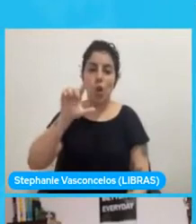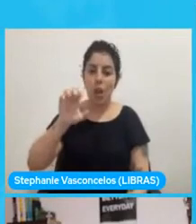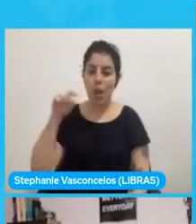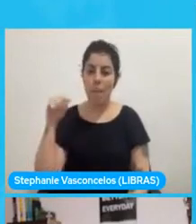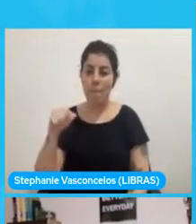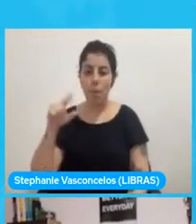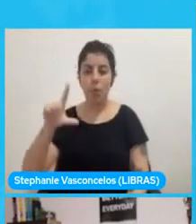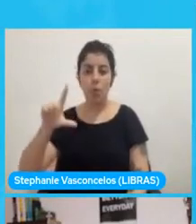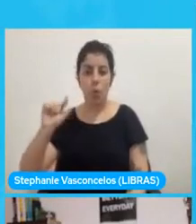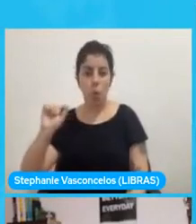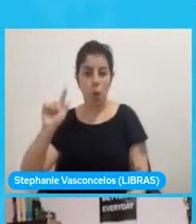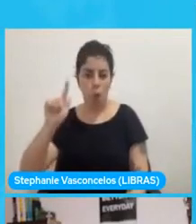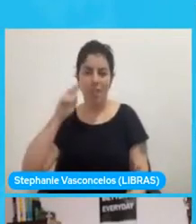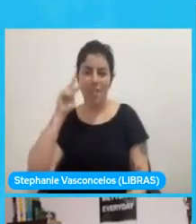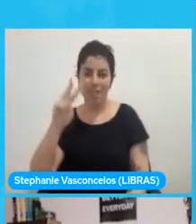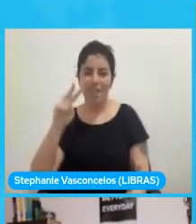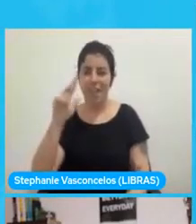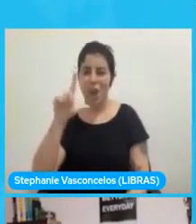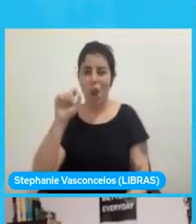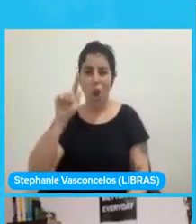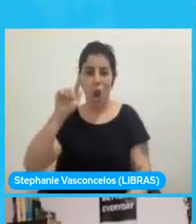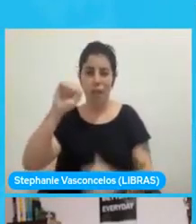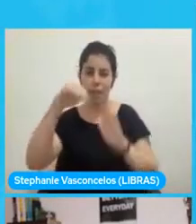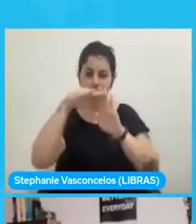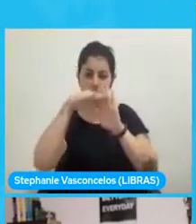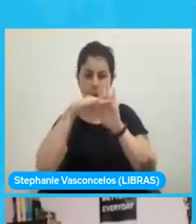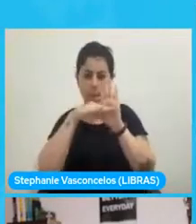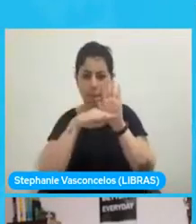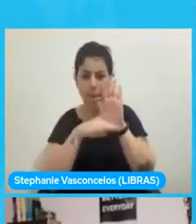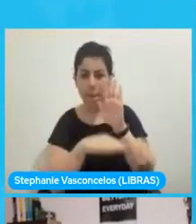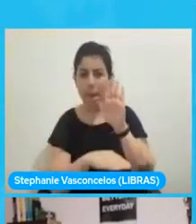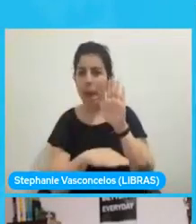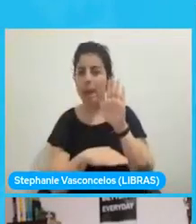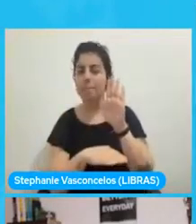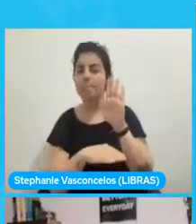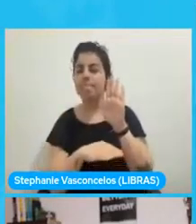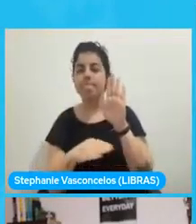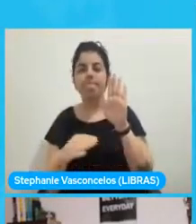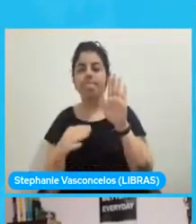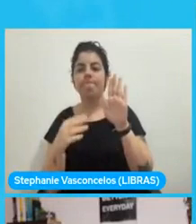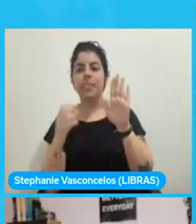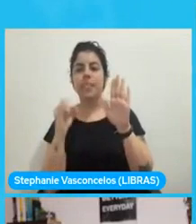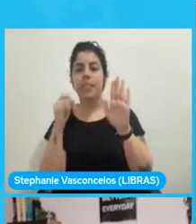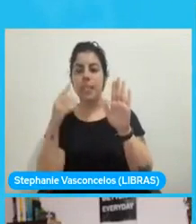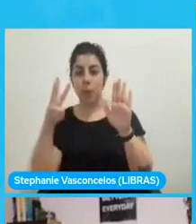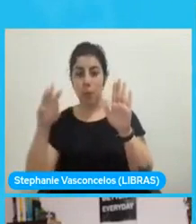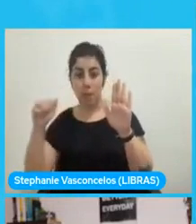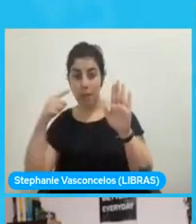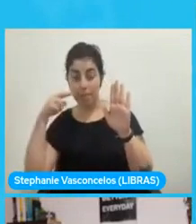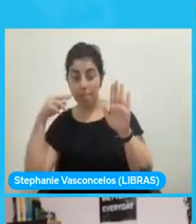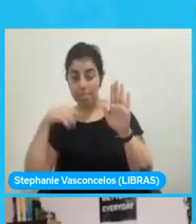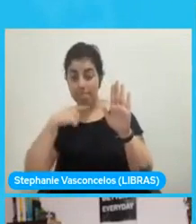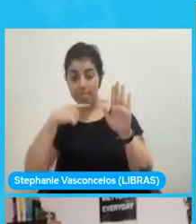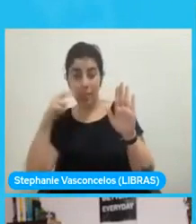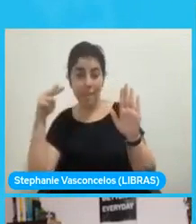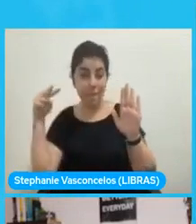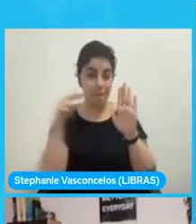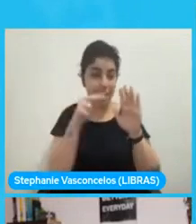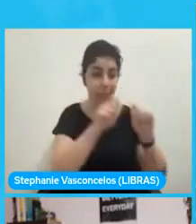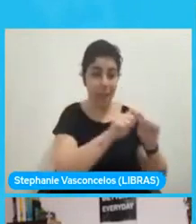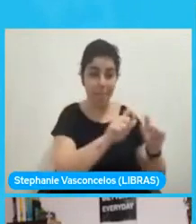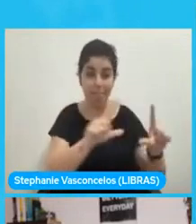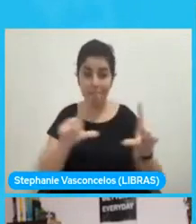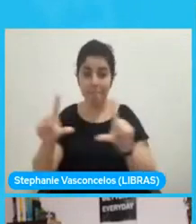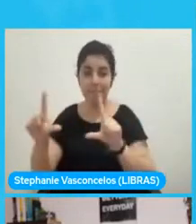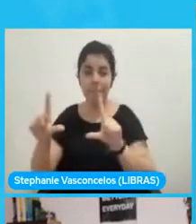la aplicación de WebAssembly no tiene acceso al console.log que existe en JavaScript, pero sí desde WebAssembly